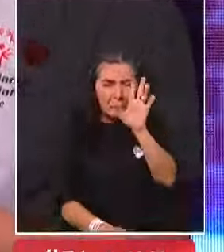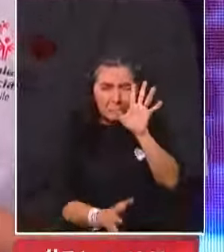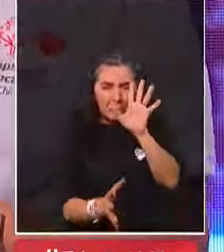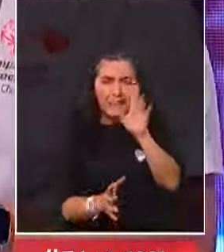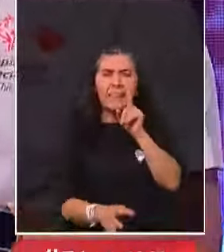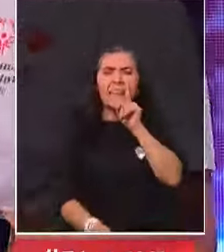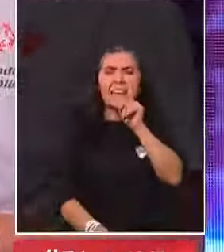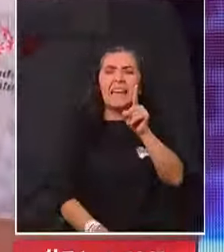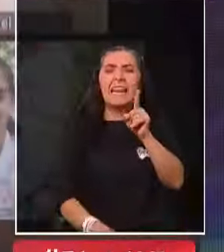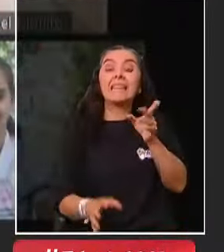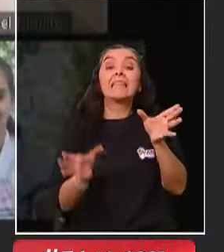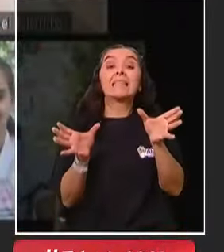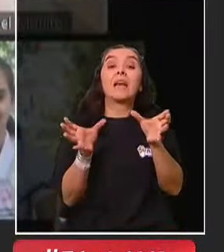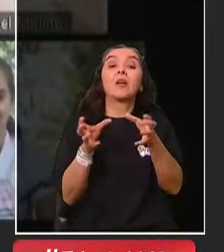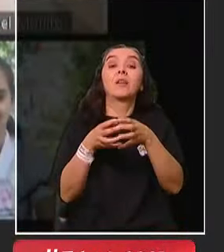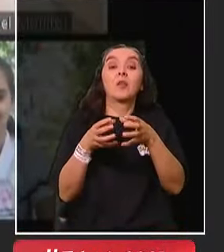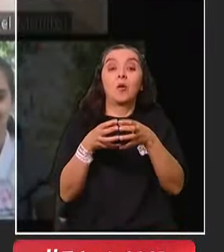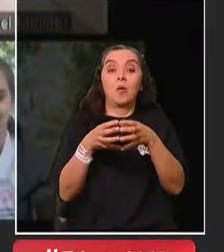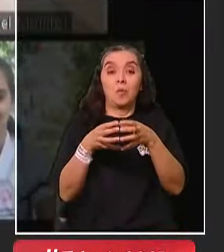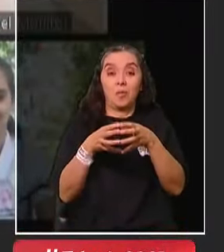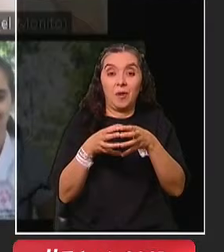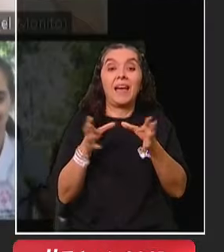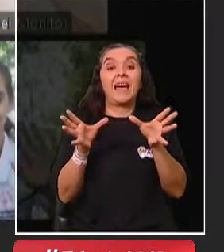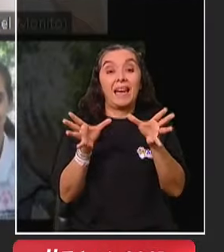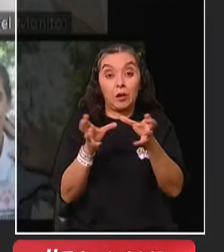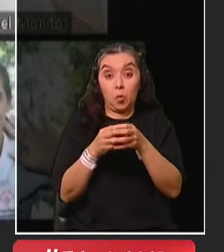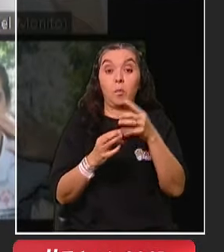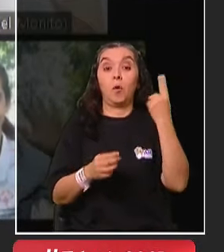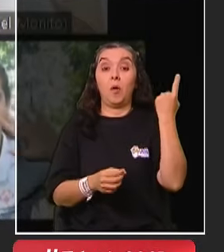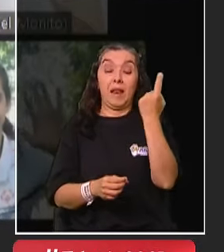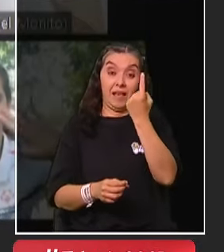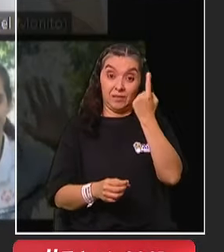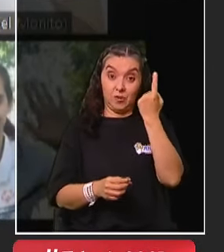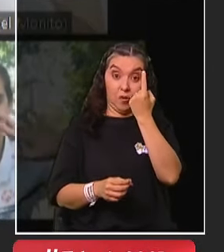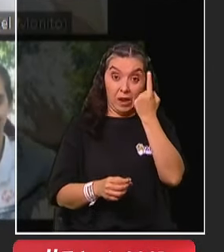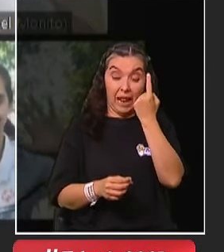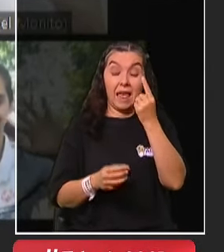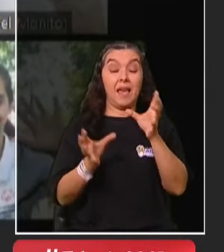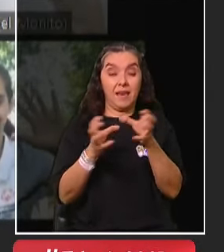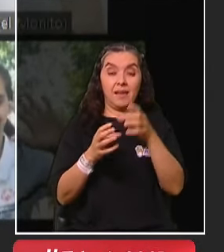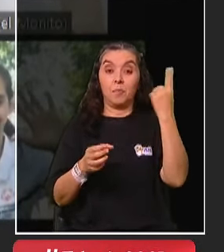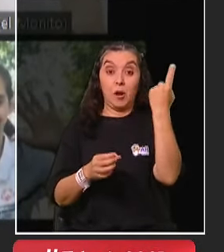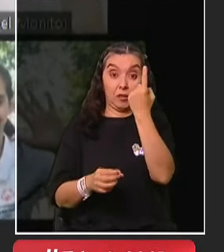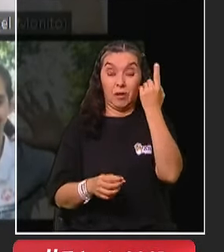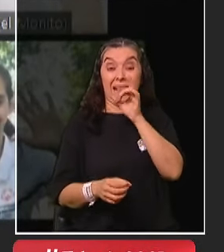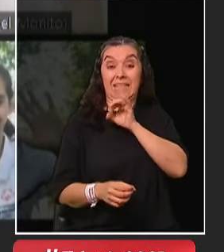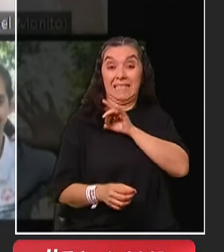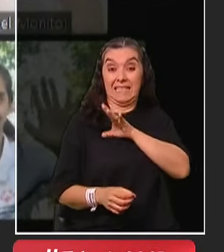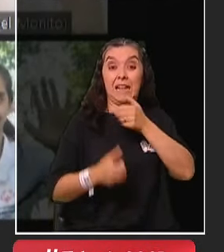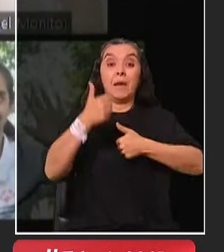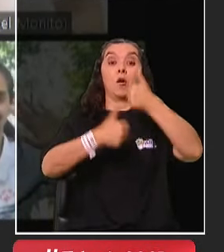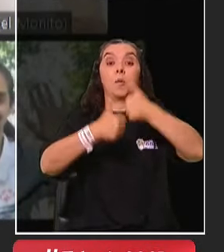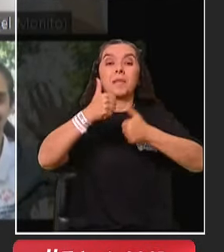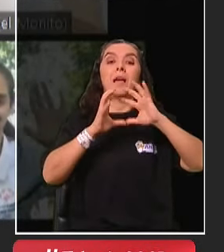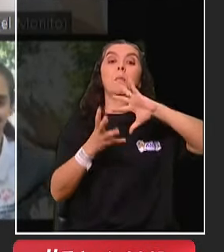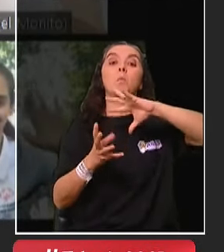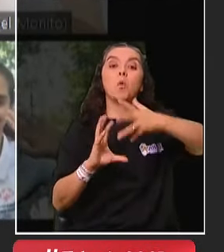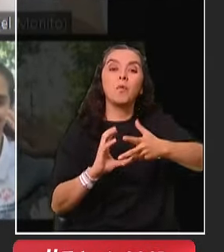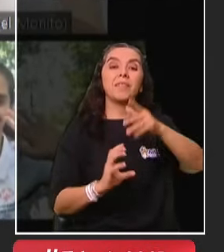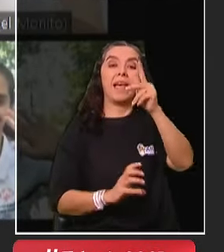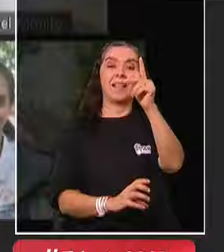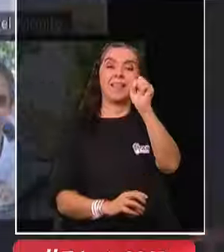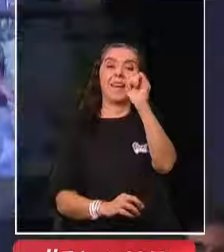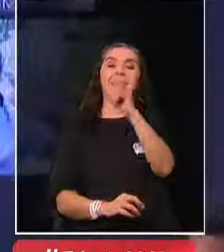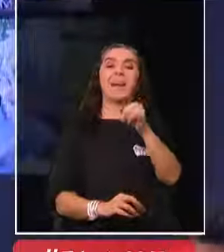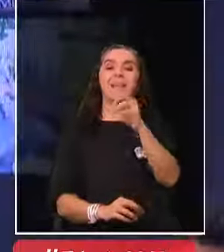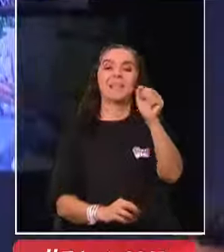nombre, ¿quién es? Es el equipo. Está el equipo nacional, o sea, nacional de Chile, que vaya a competir al Mundial de Kazán en